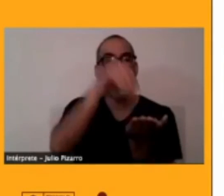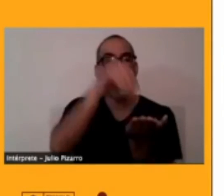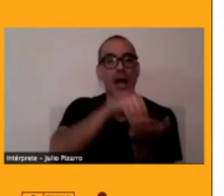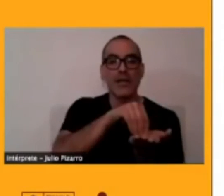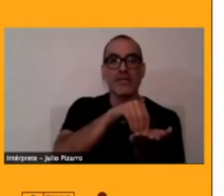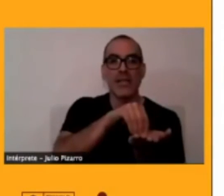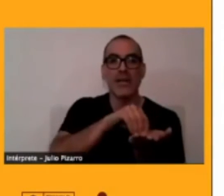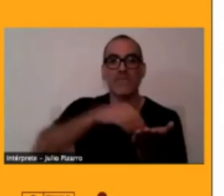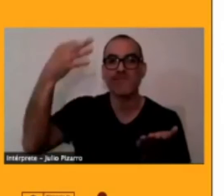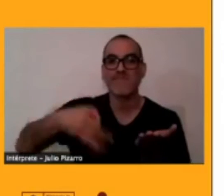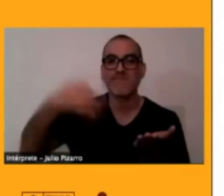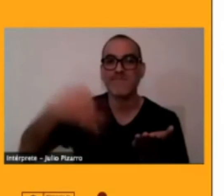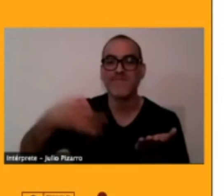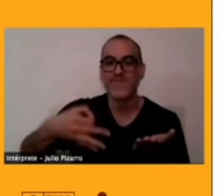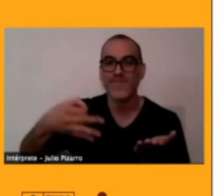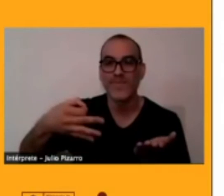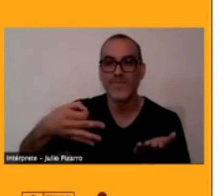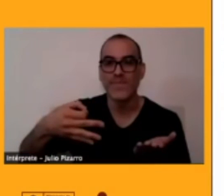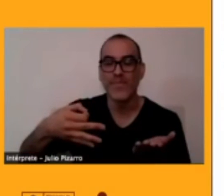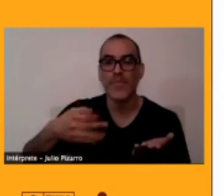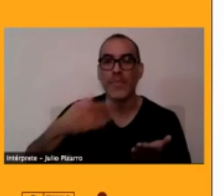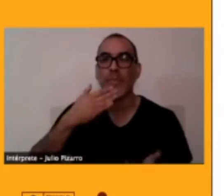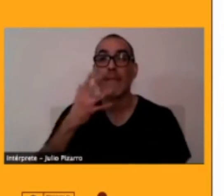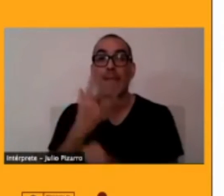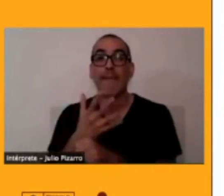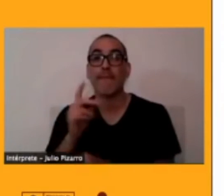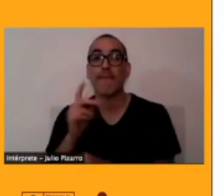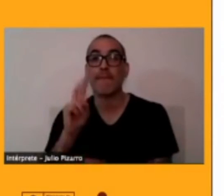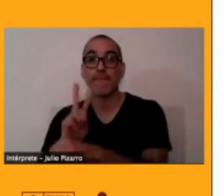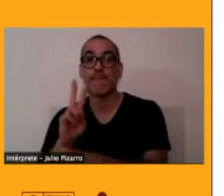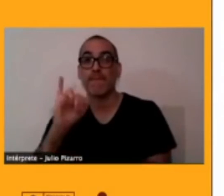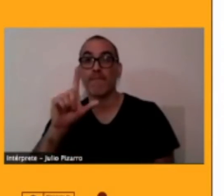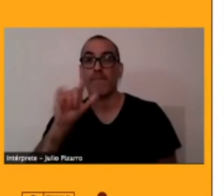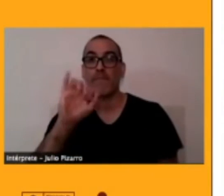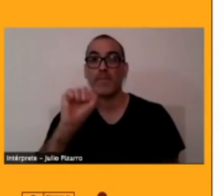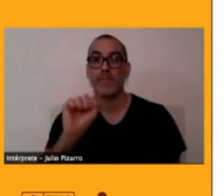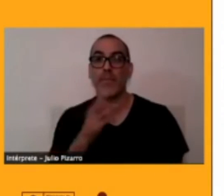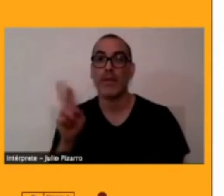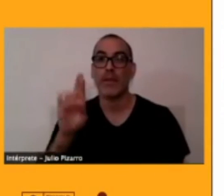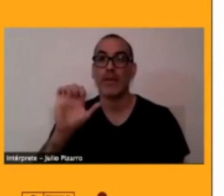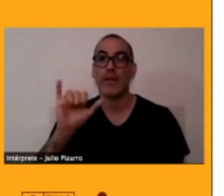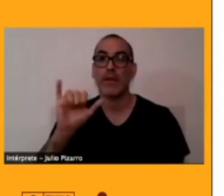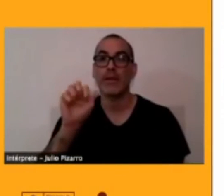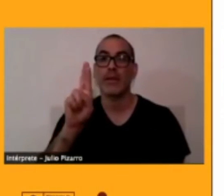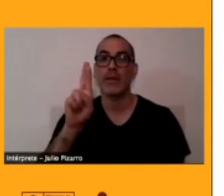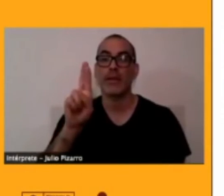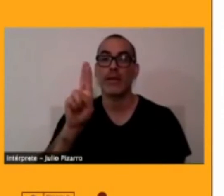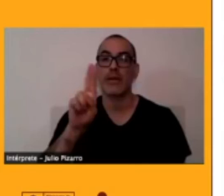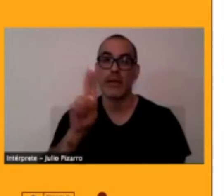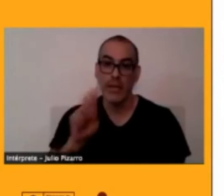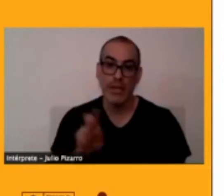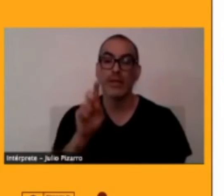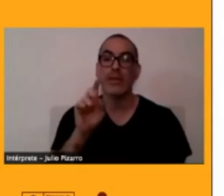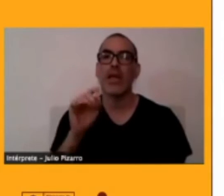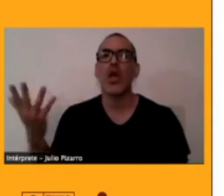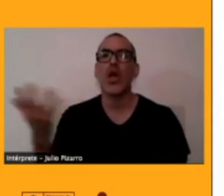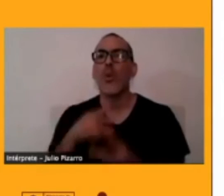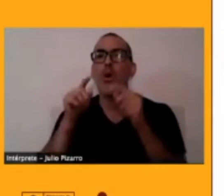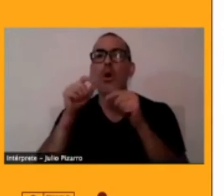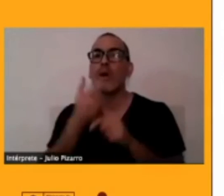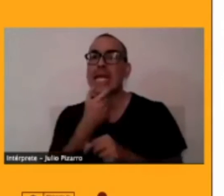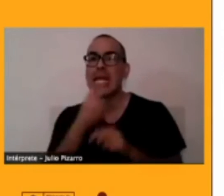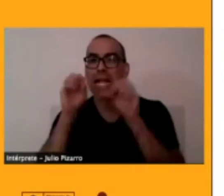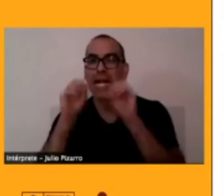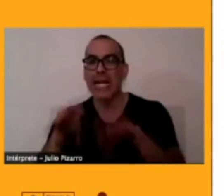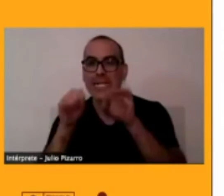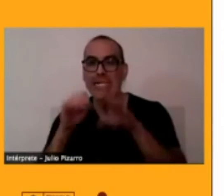profesora Ilia Reyes que nos muestra o nos explica cómo ella ha enseñado inglés a los niños con canciones,